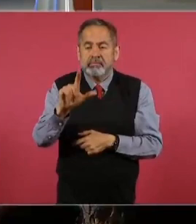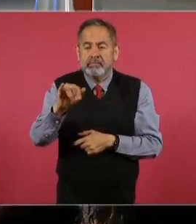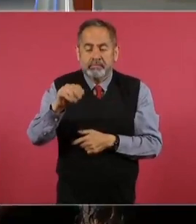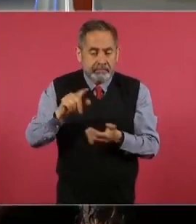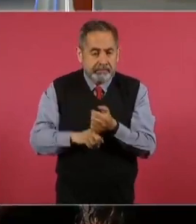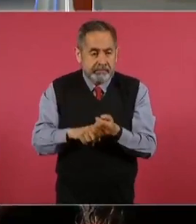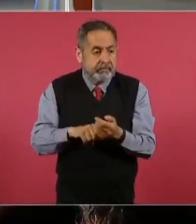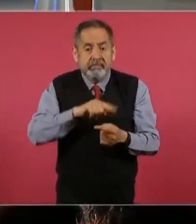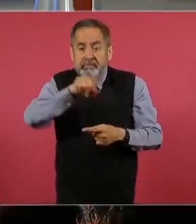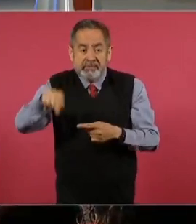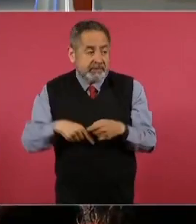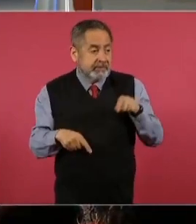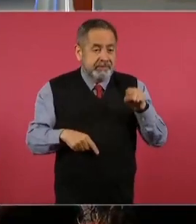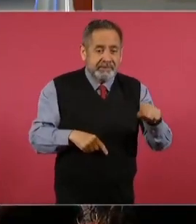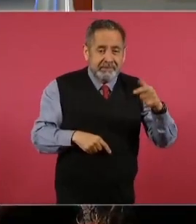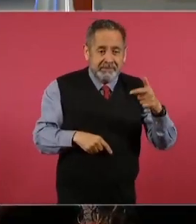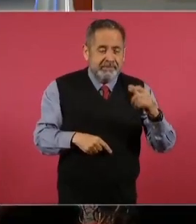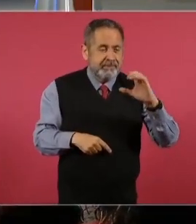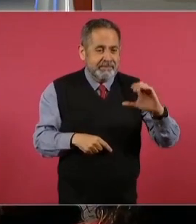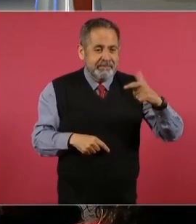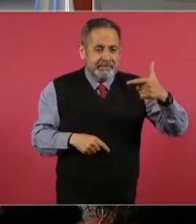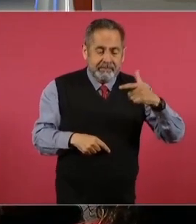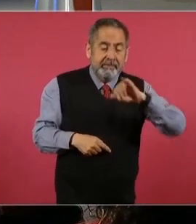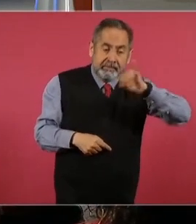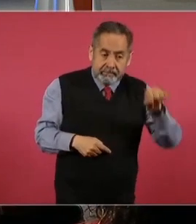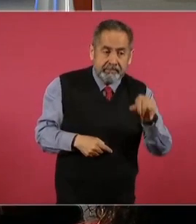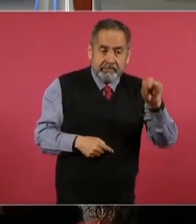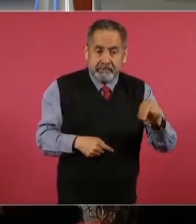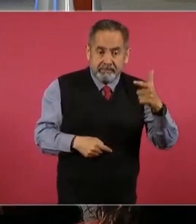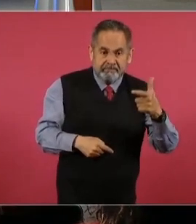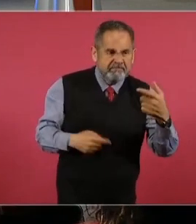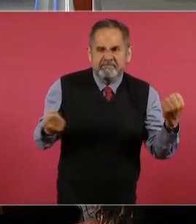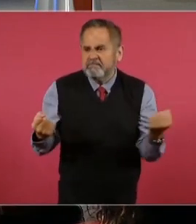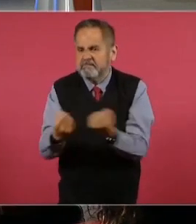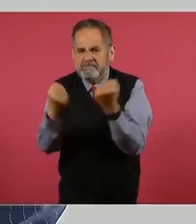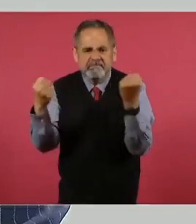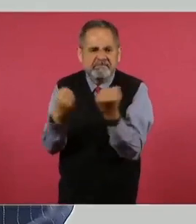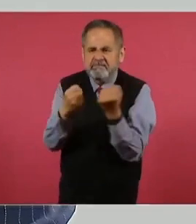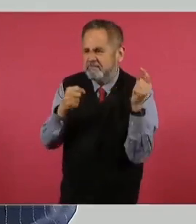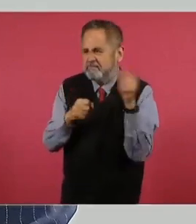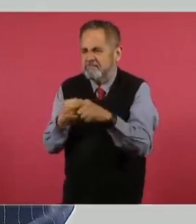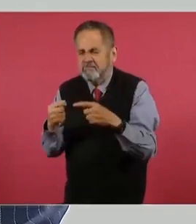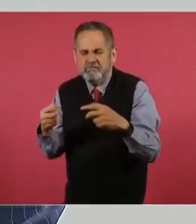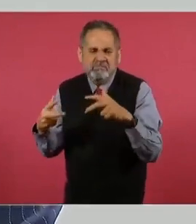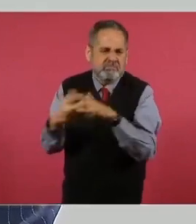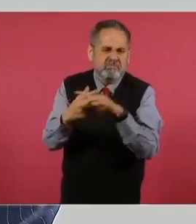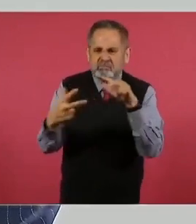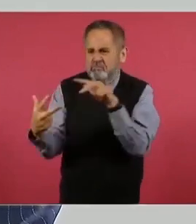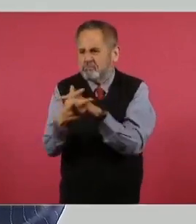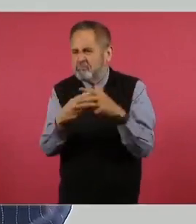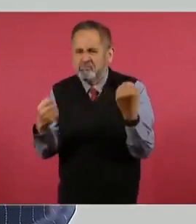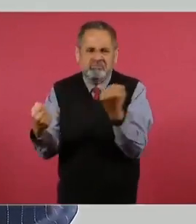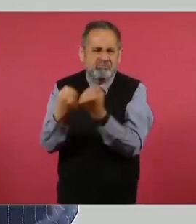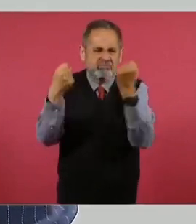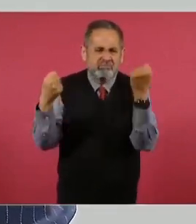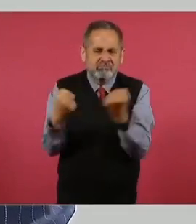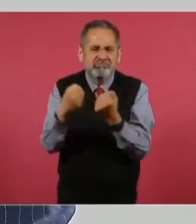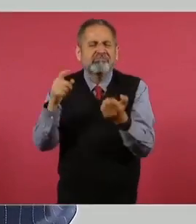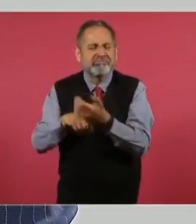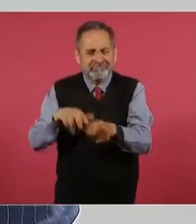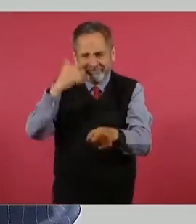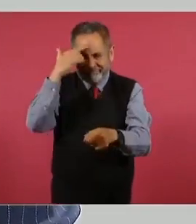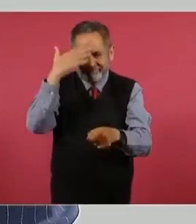Jalisco-Nueva Generación desató acciones violentas entre los grupos delictivos locales, principalmente con el ya